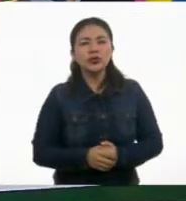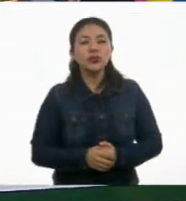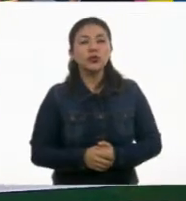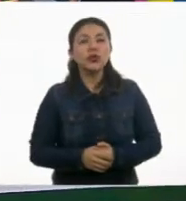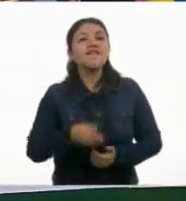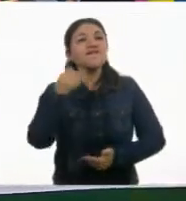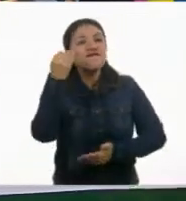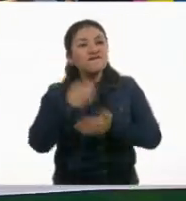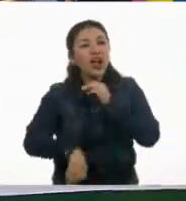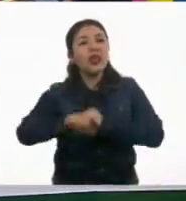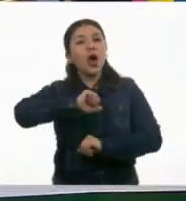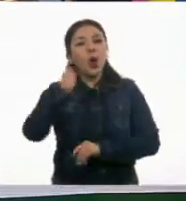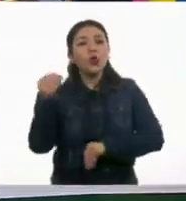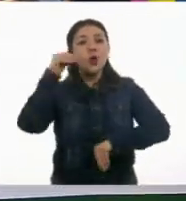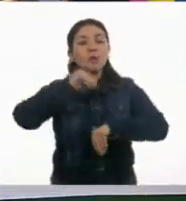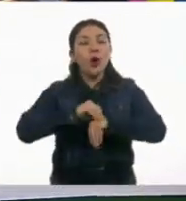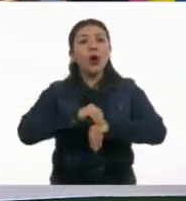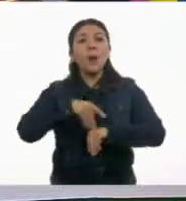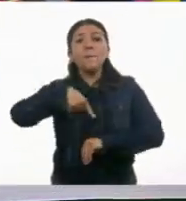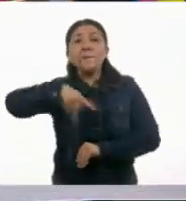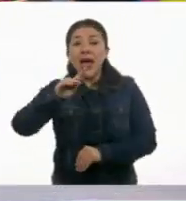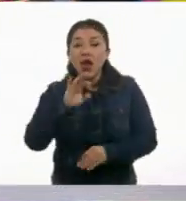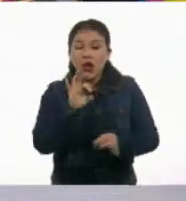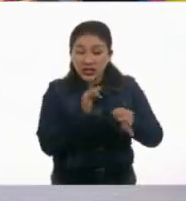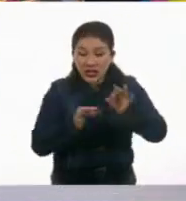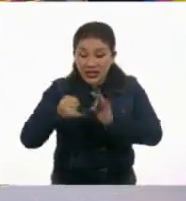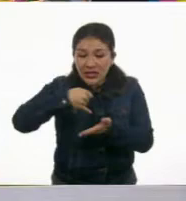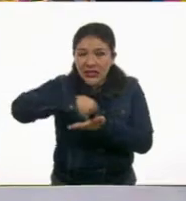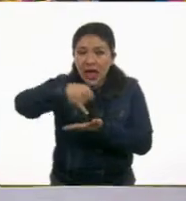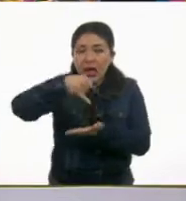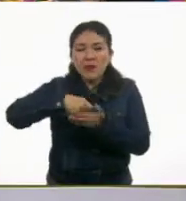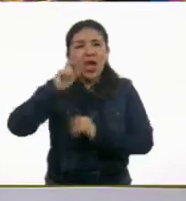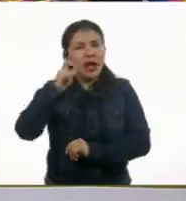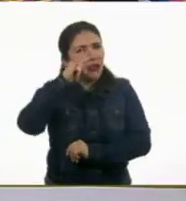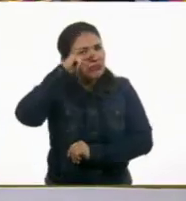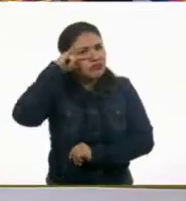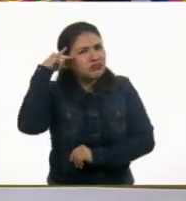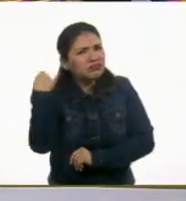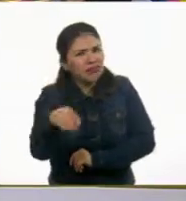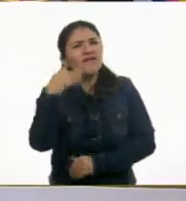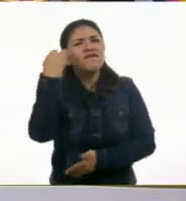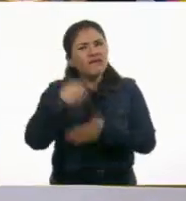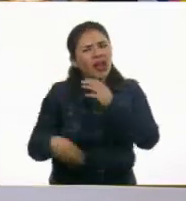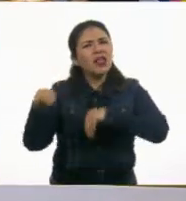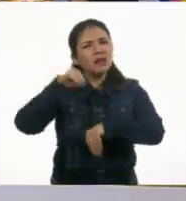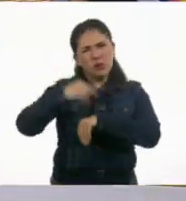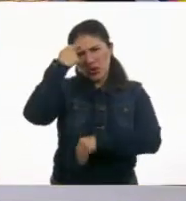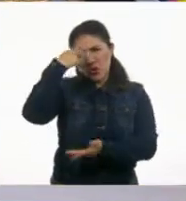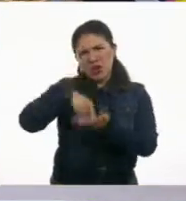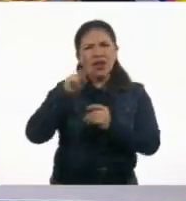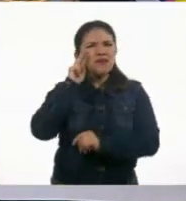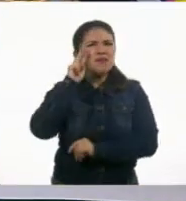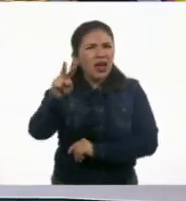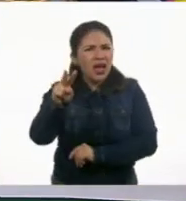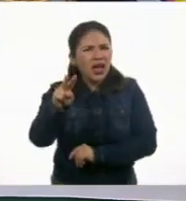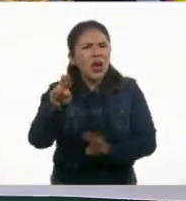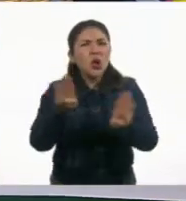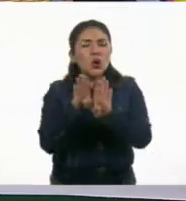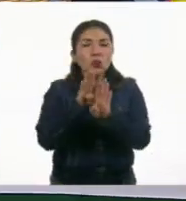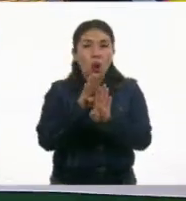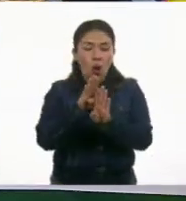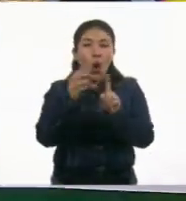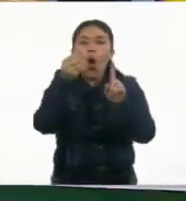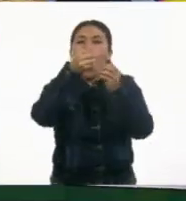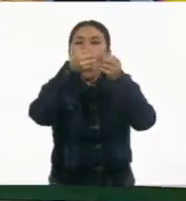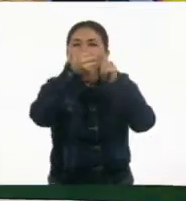Nos falta esa frase de, pero las semillas son invisibles. Pero yo creo que ya tenemos armadas las oraciones. Entonces, lo problema es armar el texto.